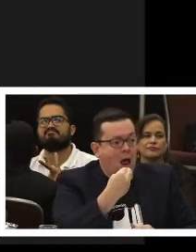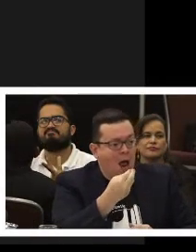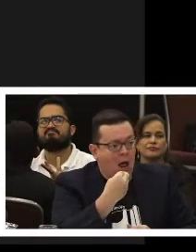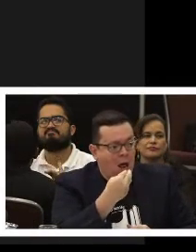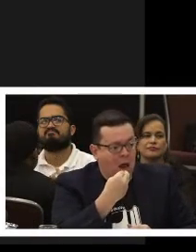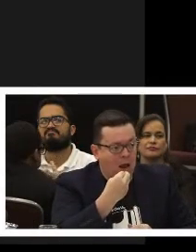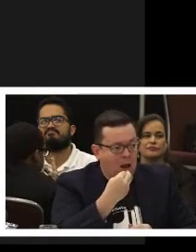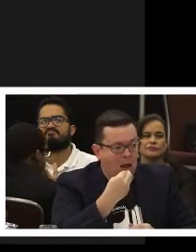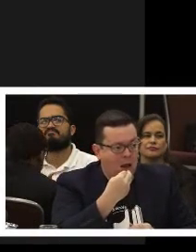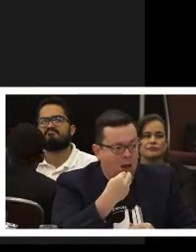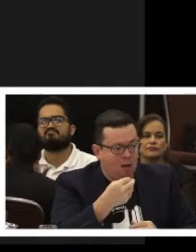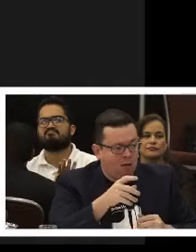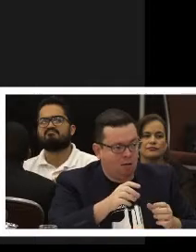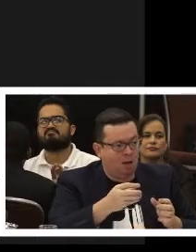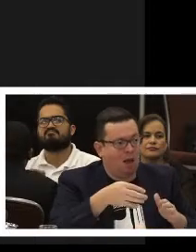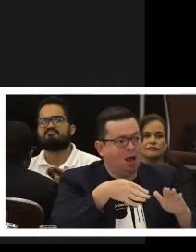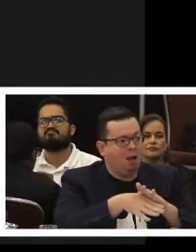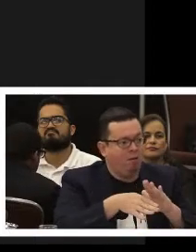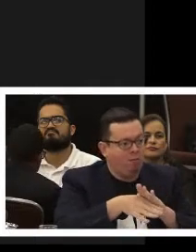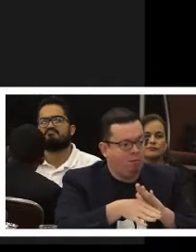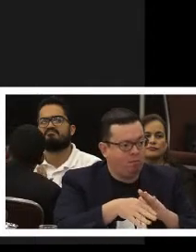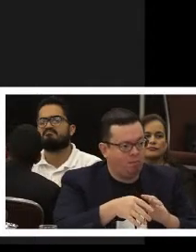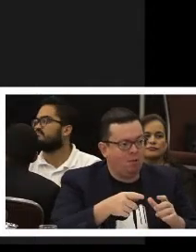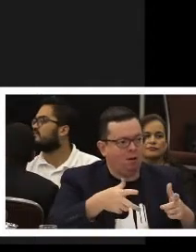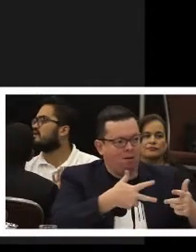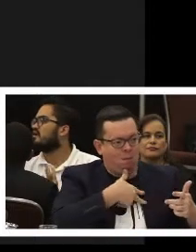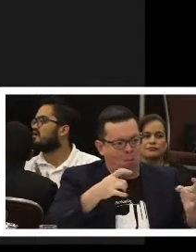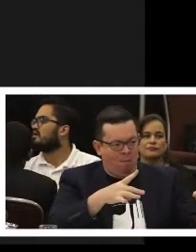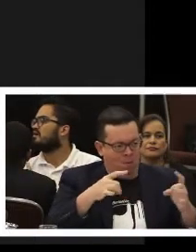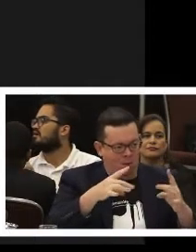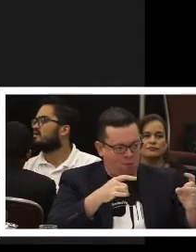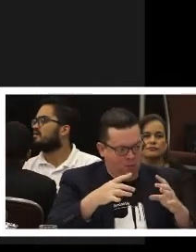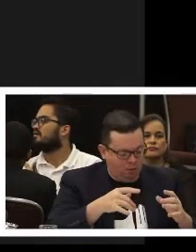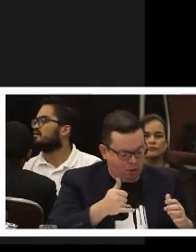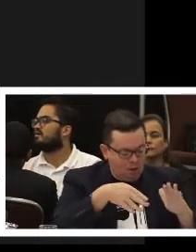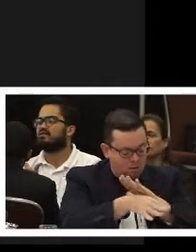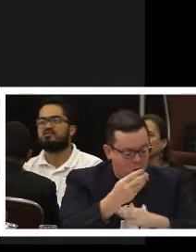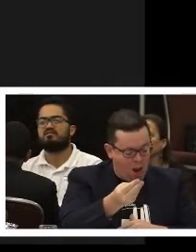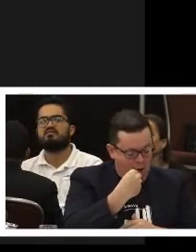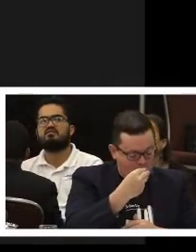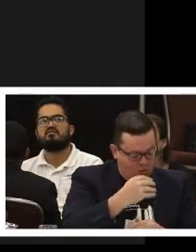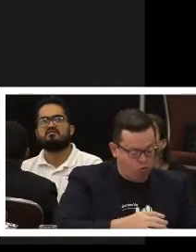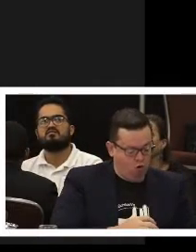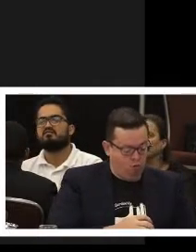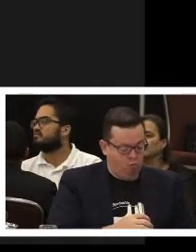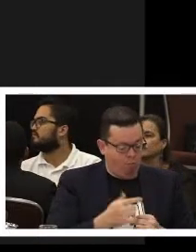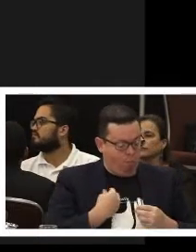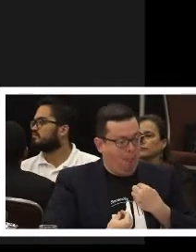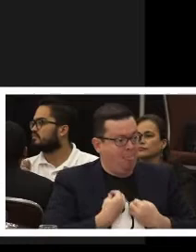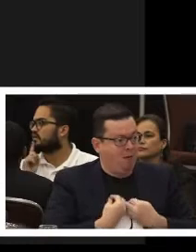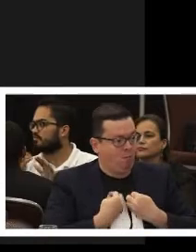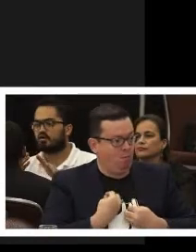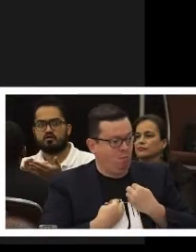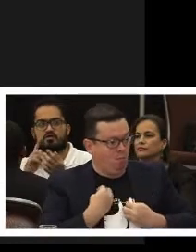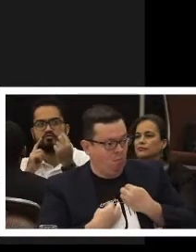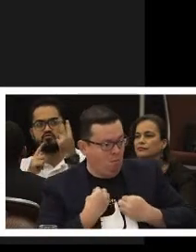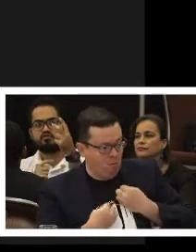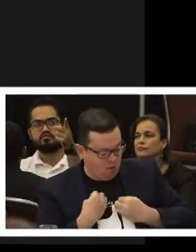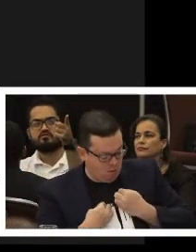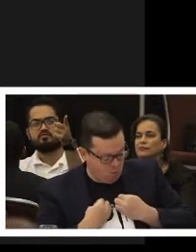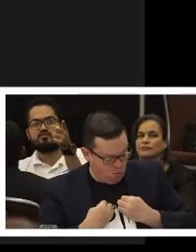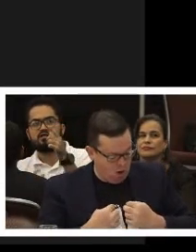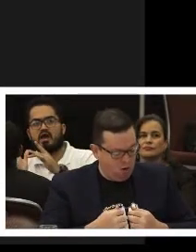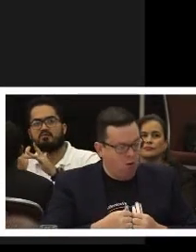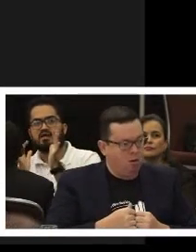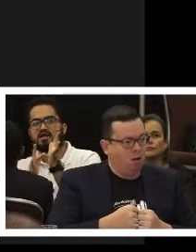responsables del primer caso a los colectivos, es decir, grupos armados paramilitares afectos al gobierno, y en el segundo caso a la Guardia Nacional.